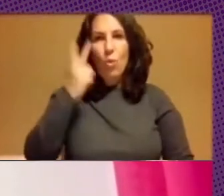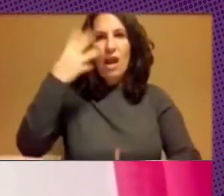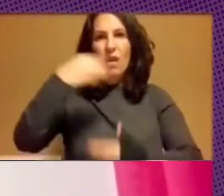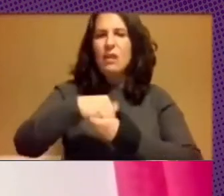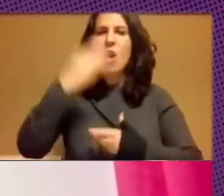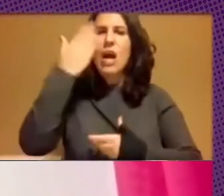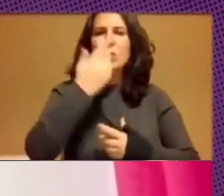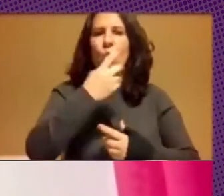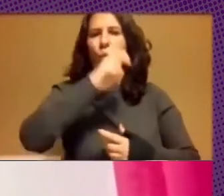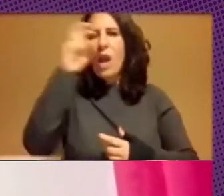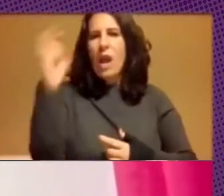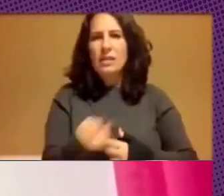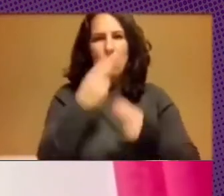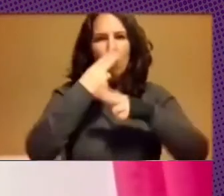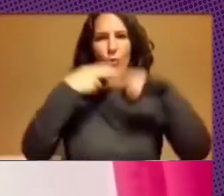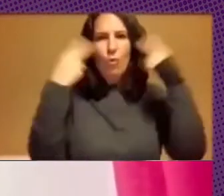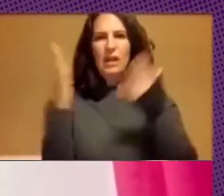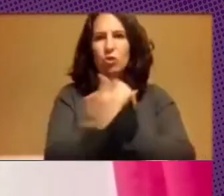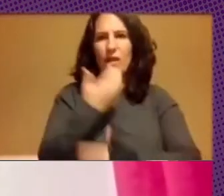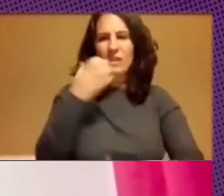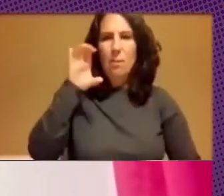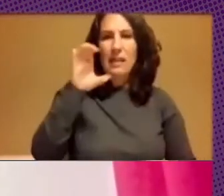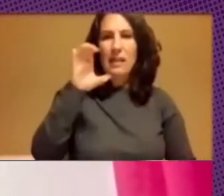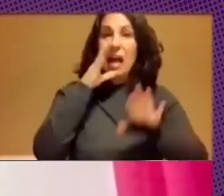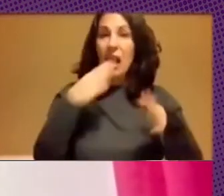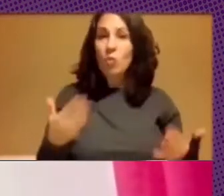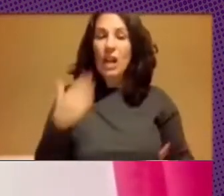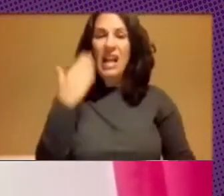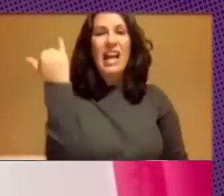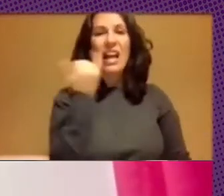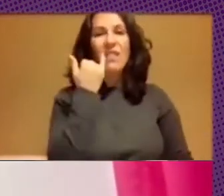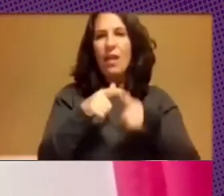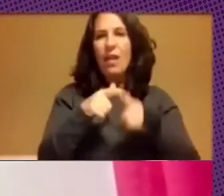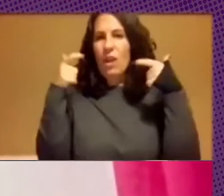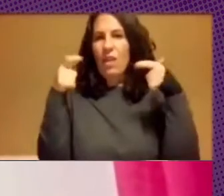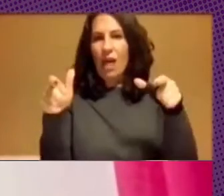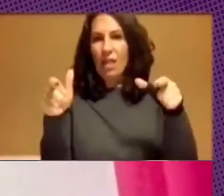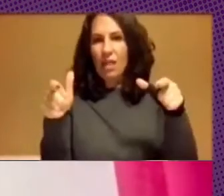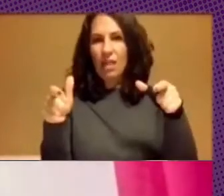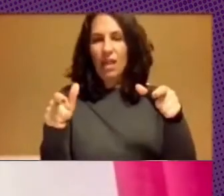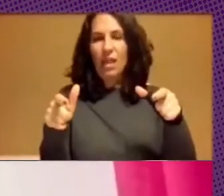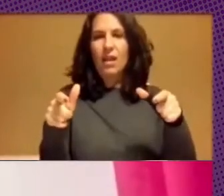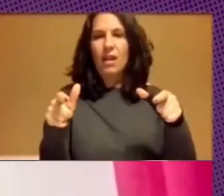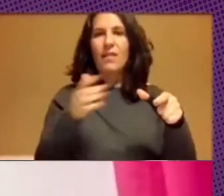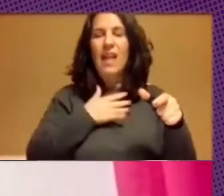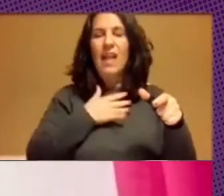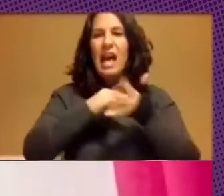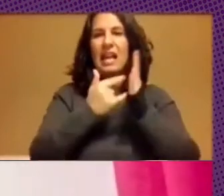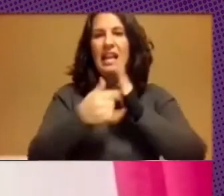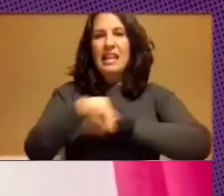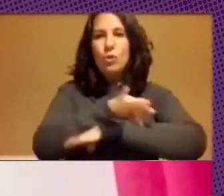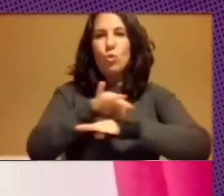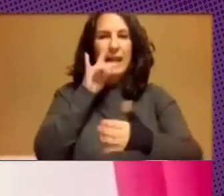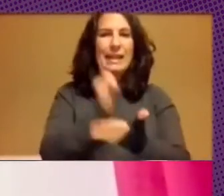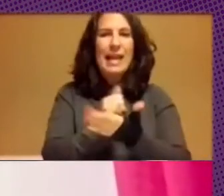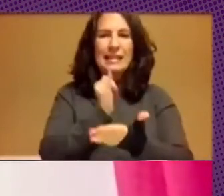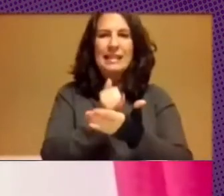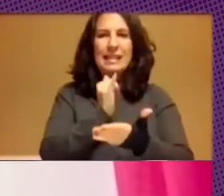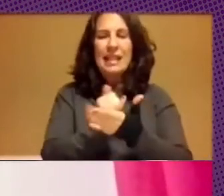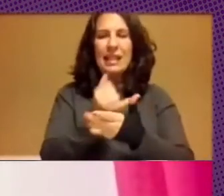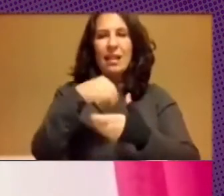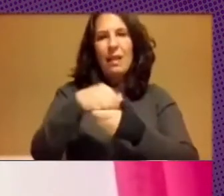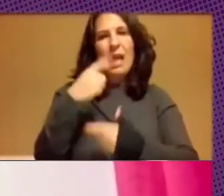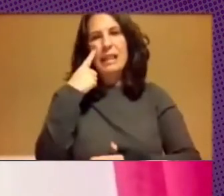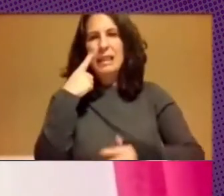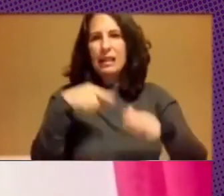públicas del país. Actualmente se desempeña como jefe de la Unidad de Arquitectura y Testing de la Intendencia de Montevideo,